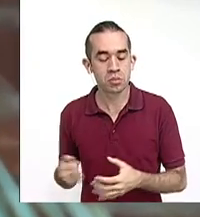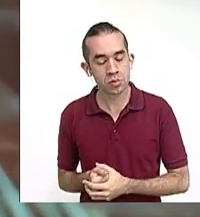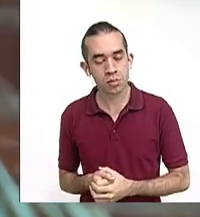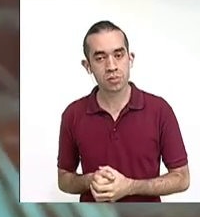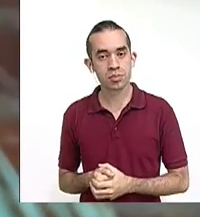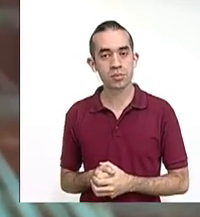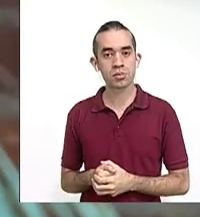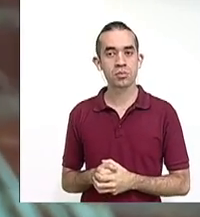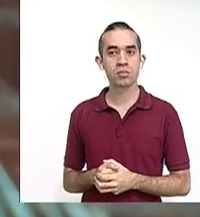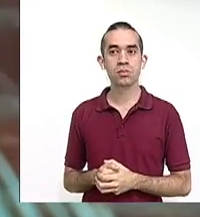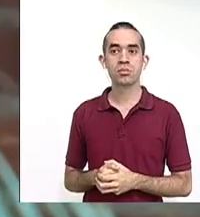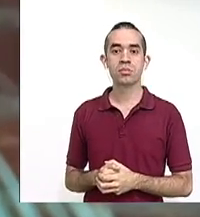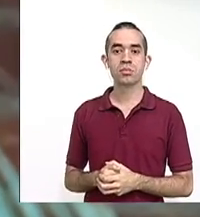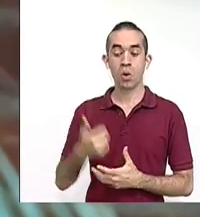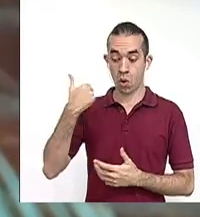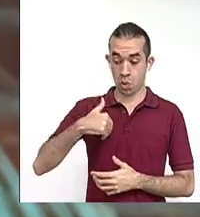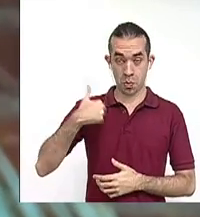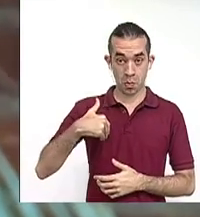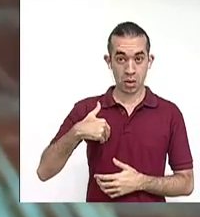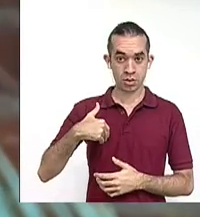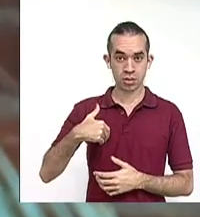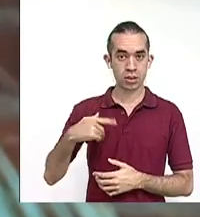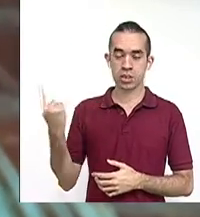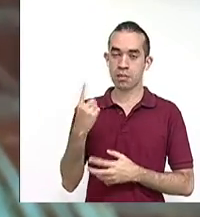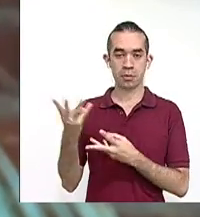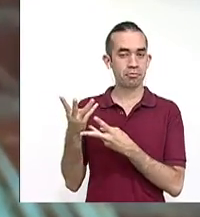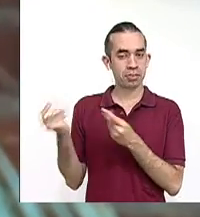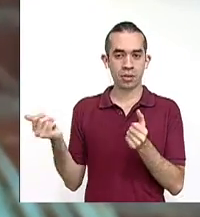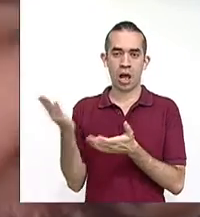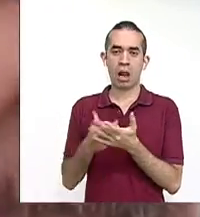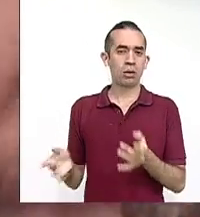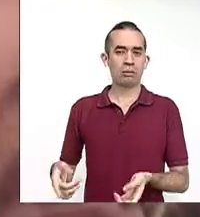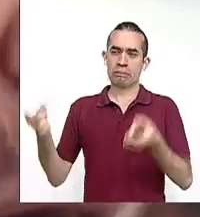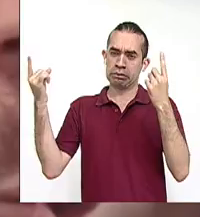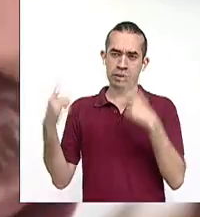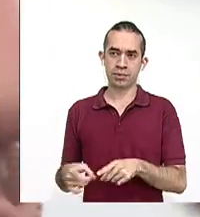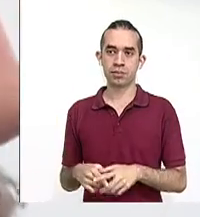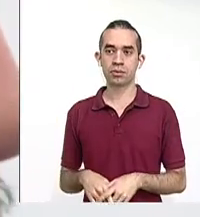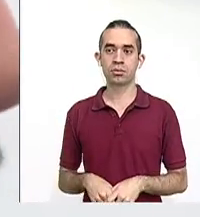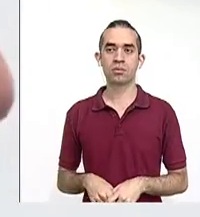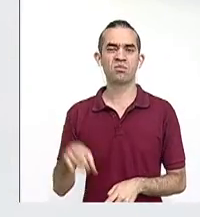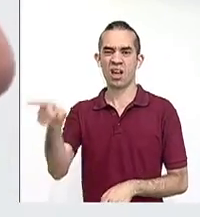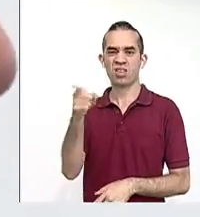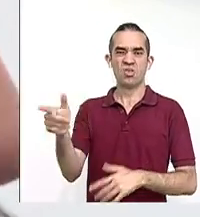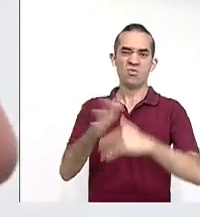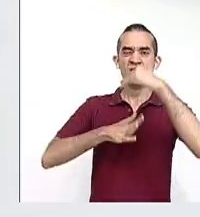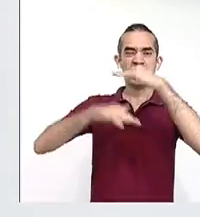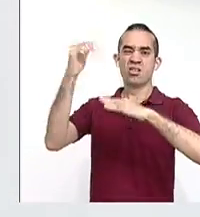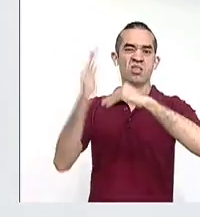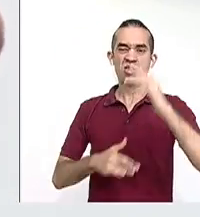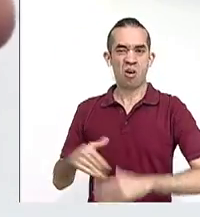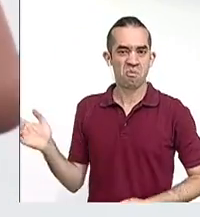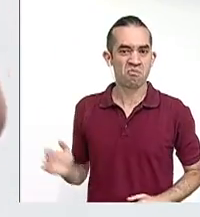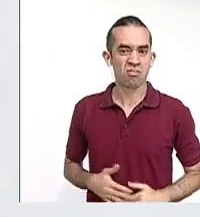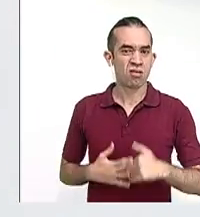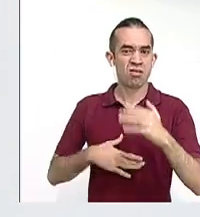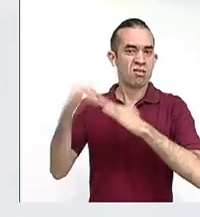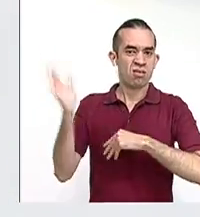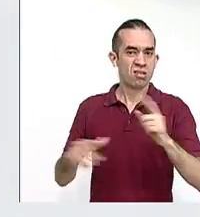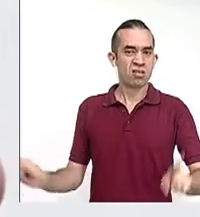Siempre desaparecen los hombres de alguna manera un poco trágica. Ella era una incómoda, incómoda